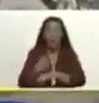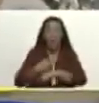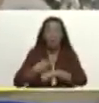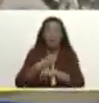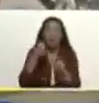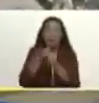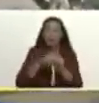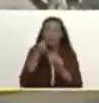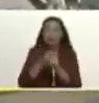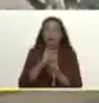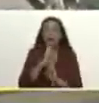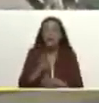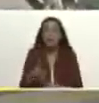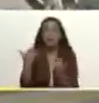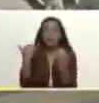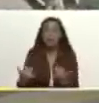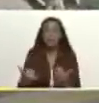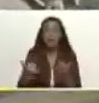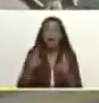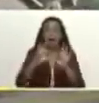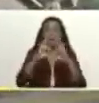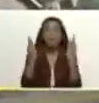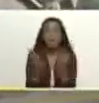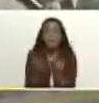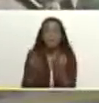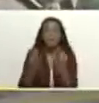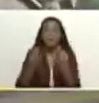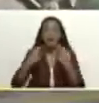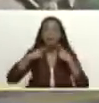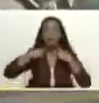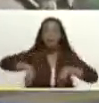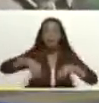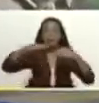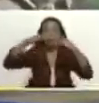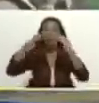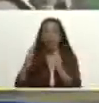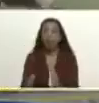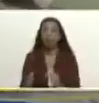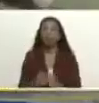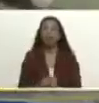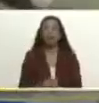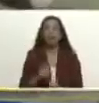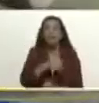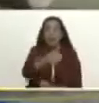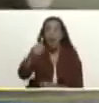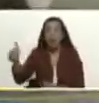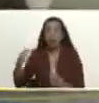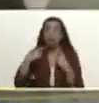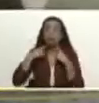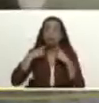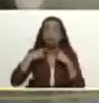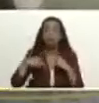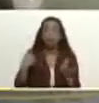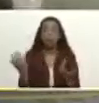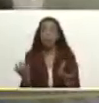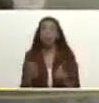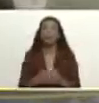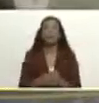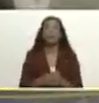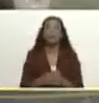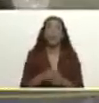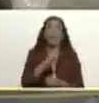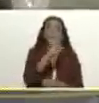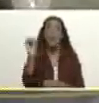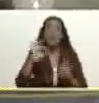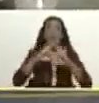luchando para darle respuesta a cada uno de nuestros ciudadanos cada uno de nuestras familias afectadas como que no lo dijo son